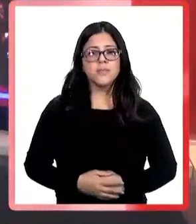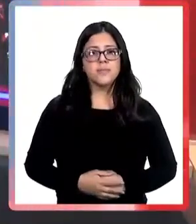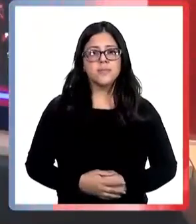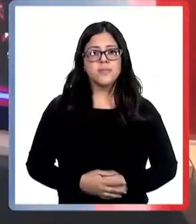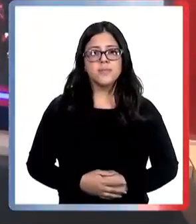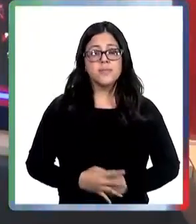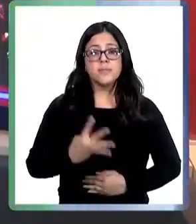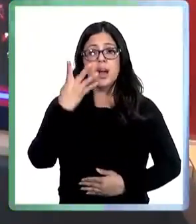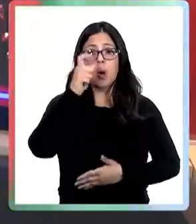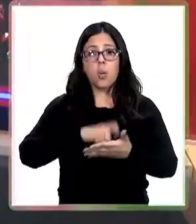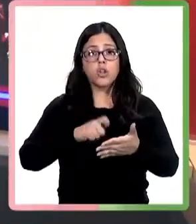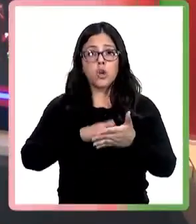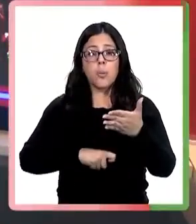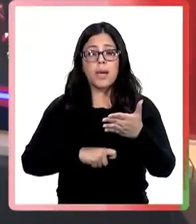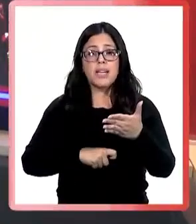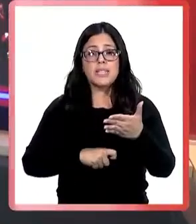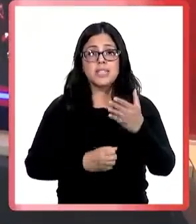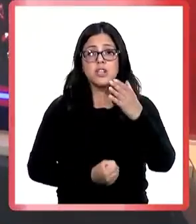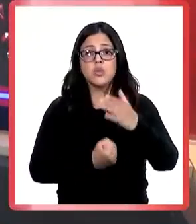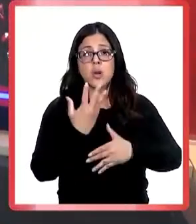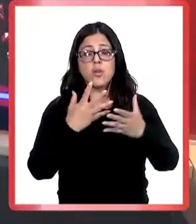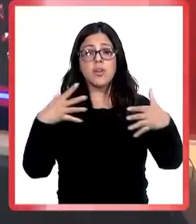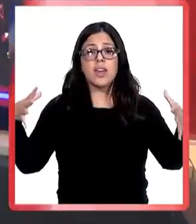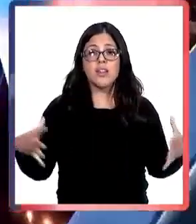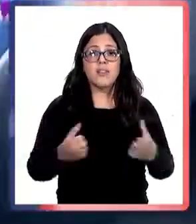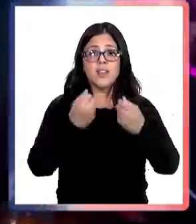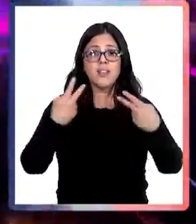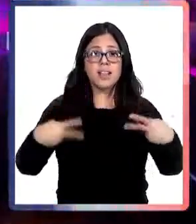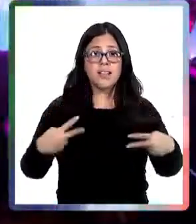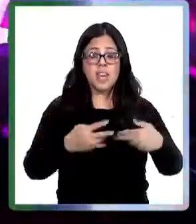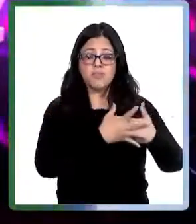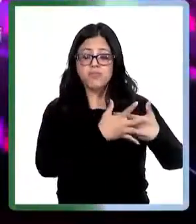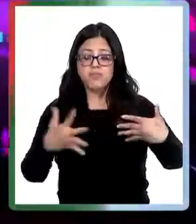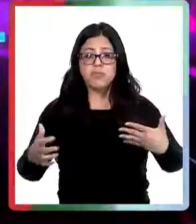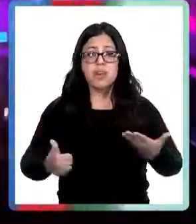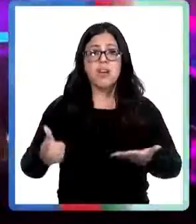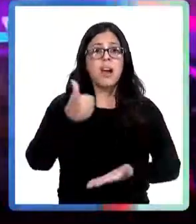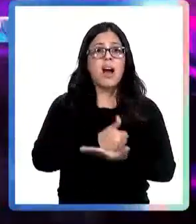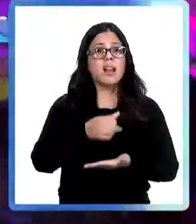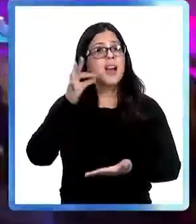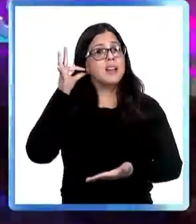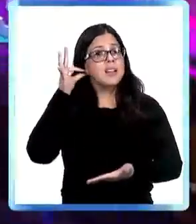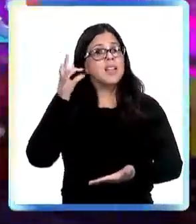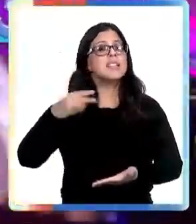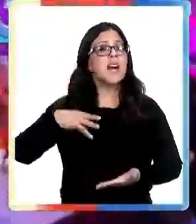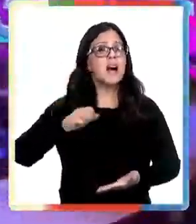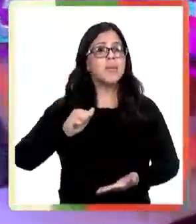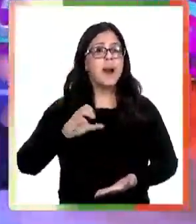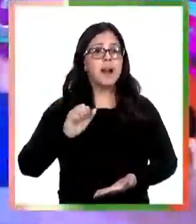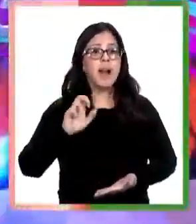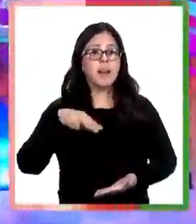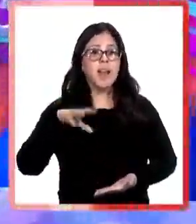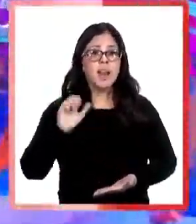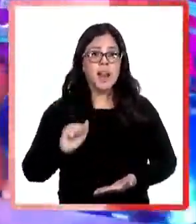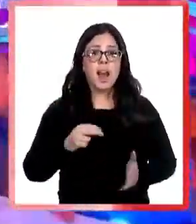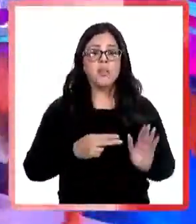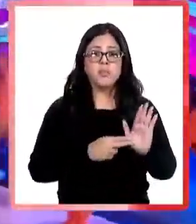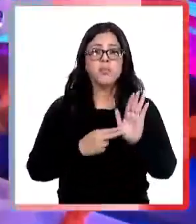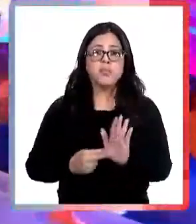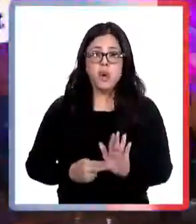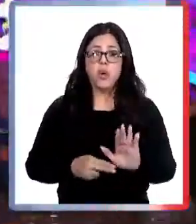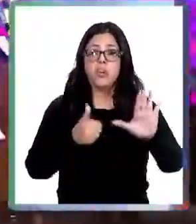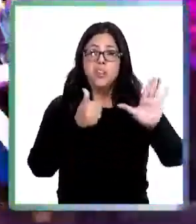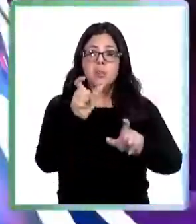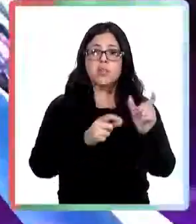a cuatro meses de una nueva edición del festival de Viña del Mar la alcaldesa de la ciudad Jardín Macarena Ripamonti reveló los